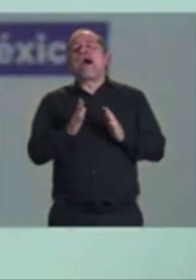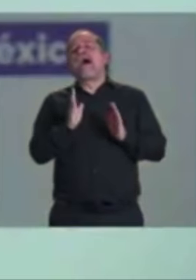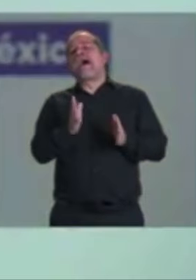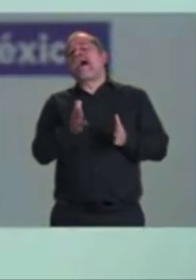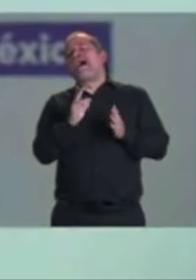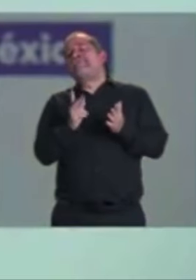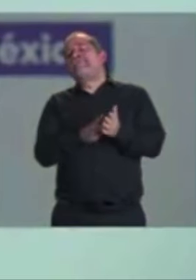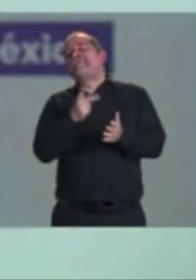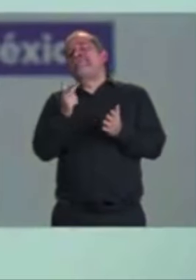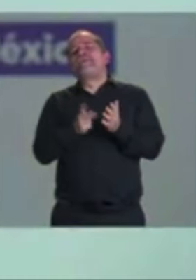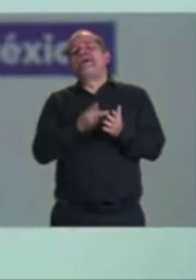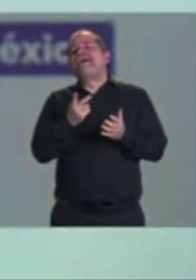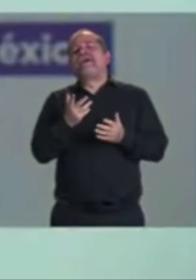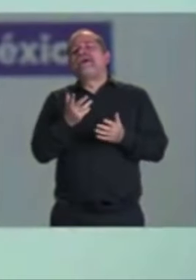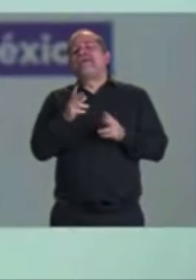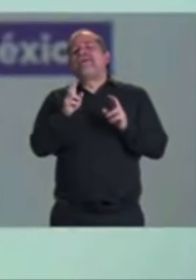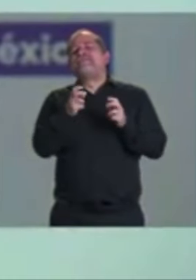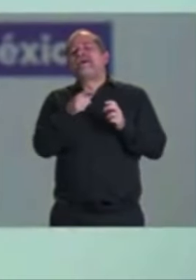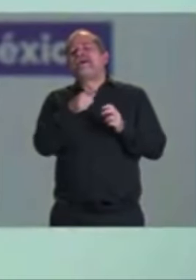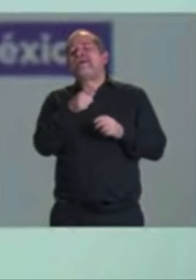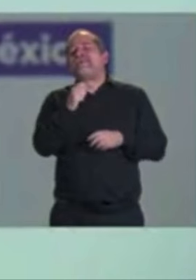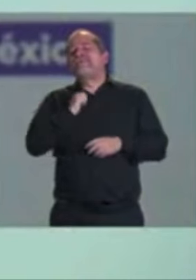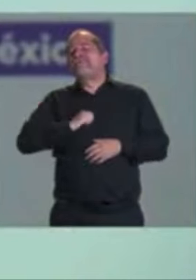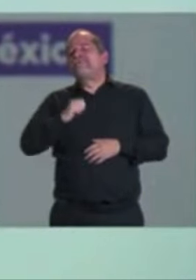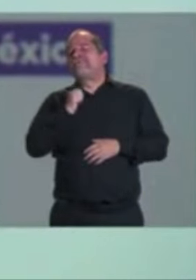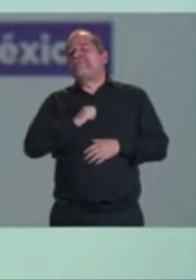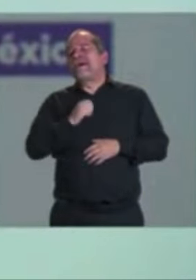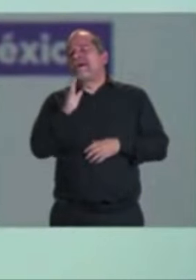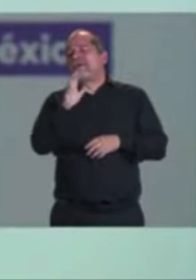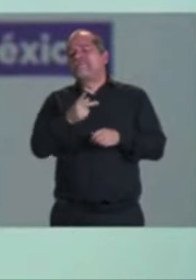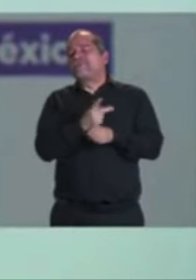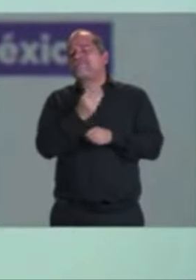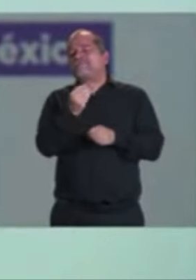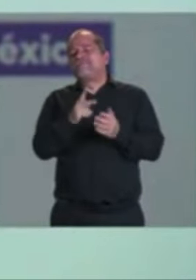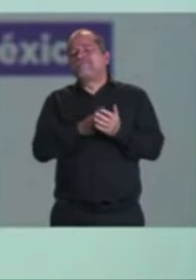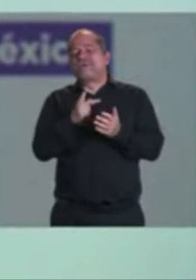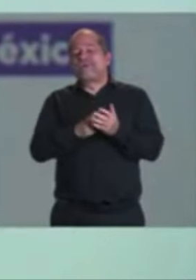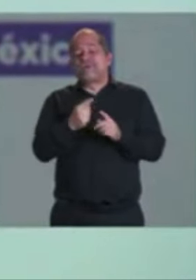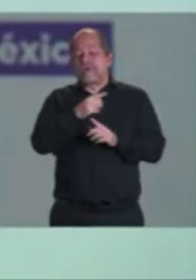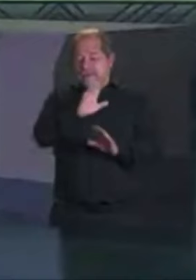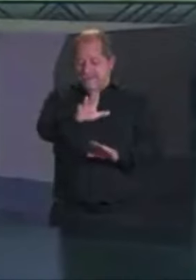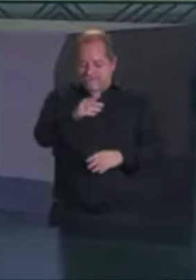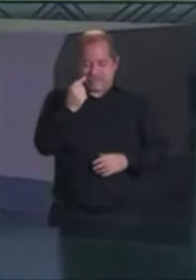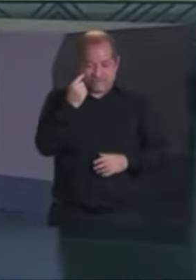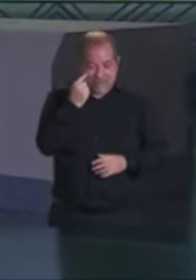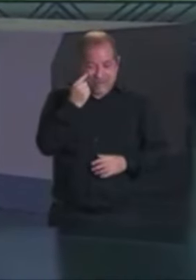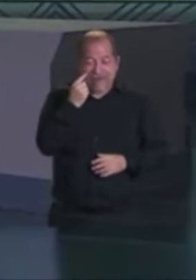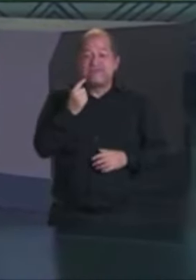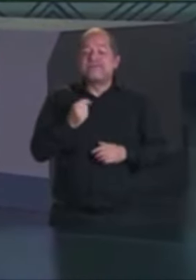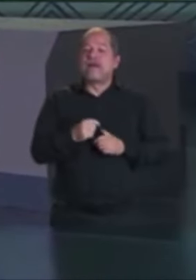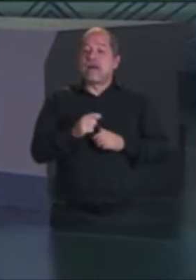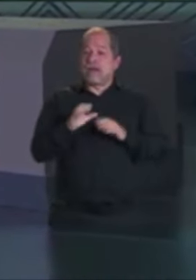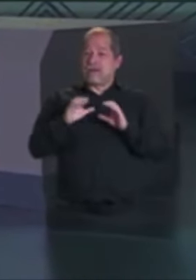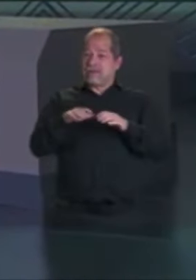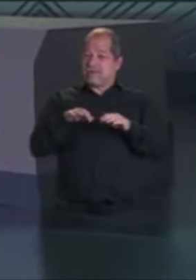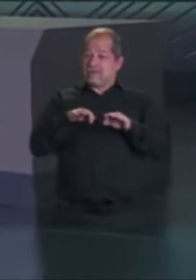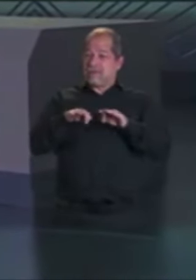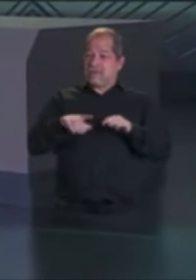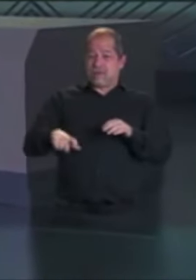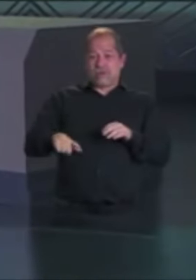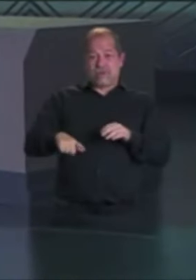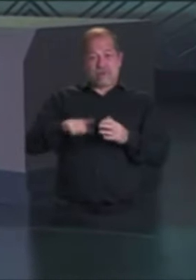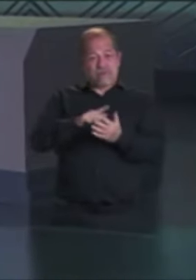aclarado muchas veces. Y es ilegal, ¿eh? Ser funcionario público y tener contratos es ilegal. Vean nada más la ley de